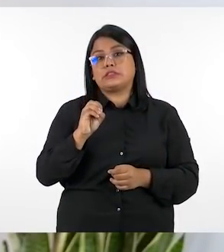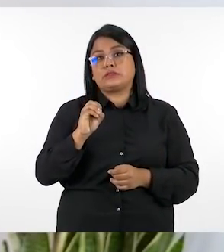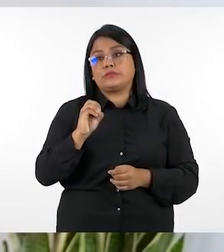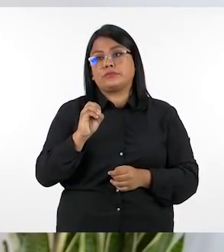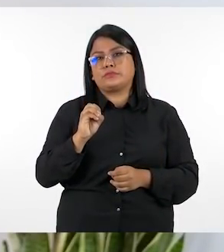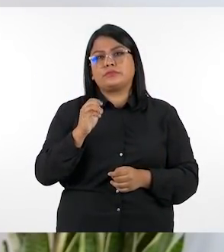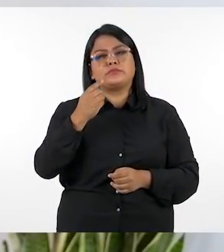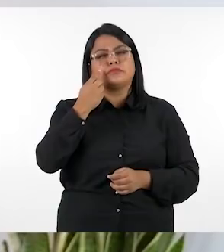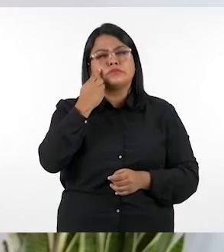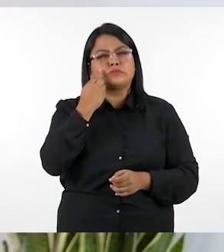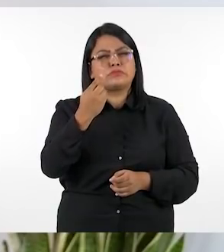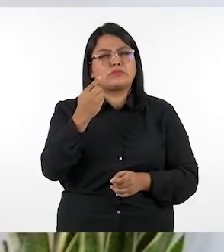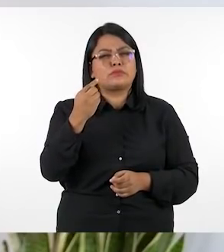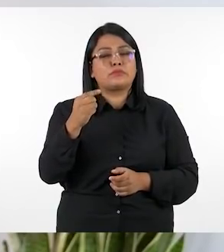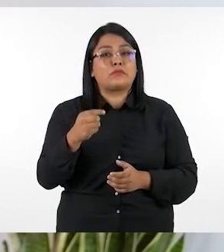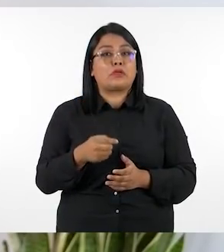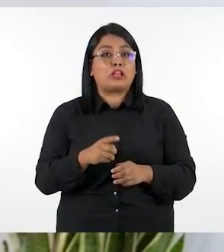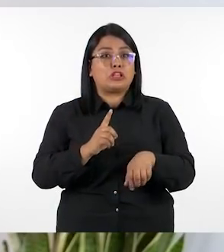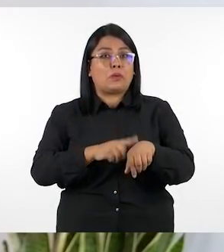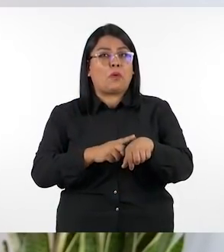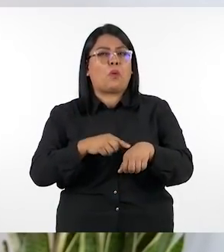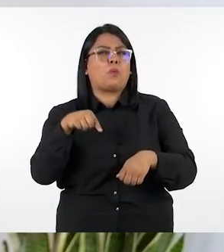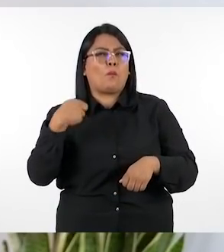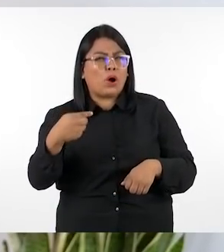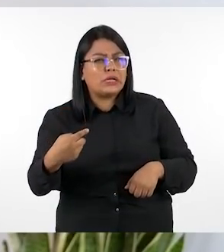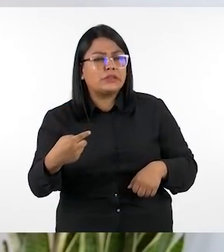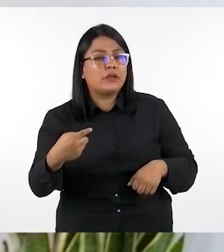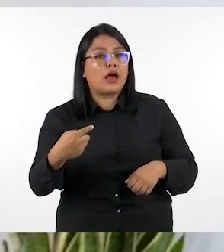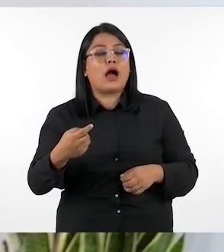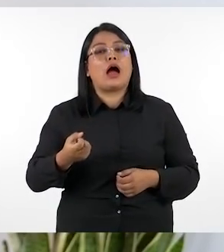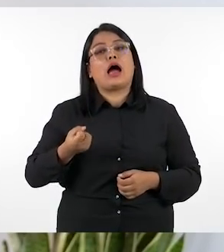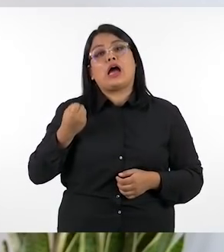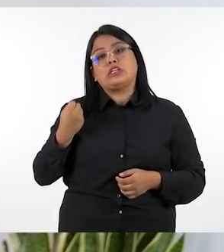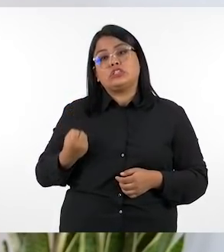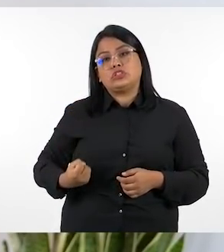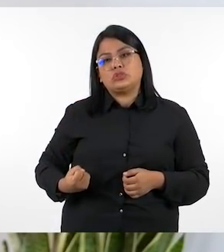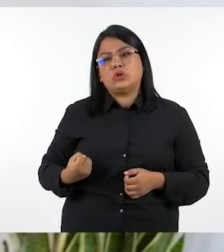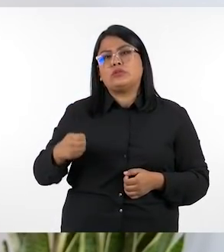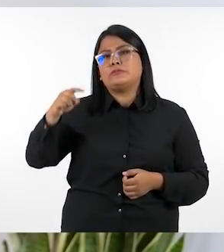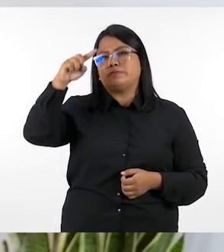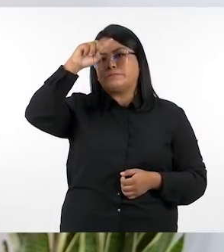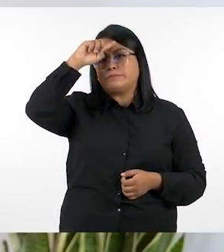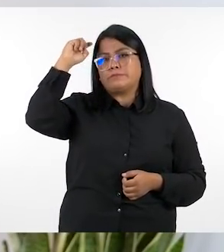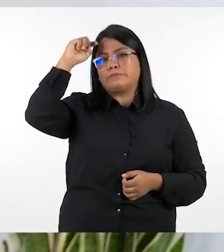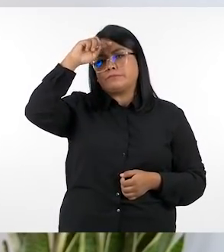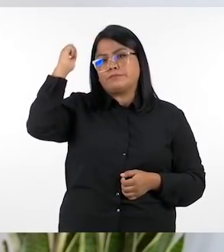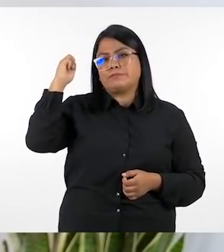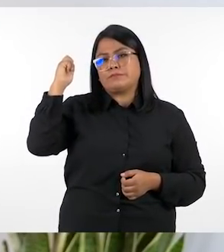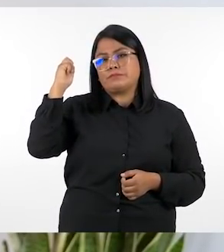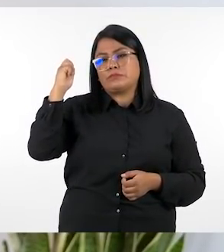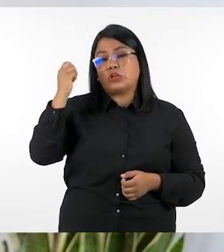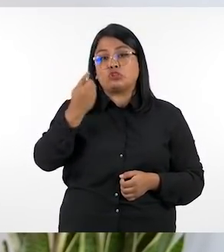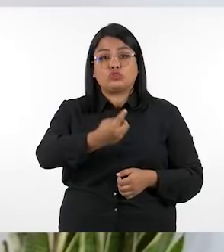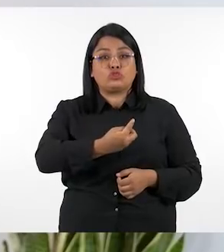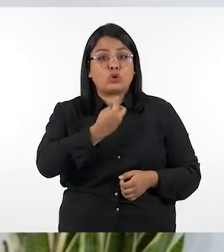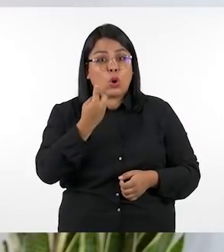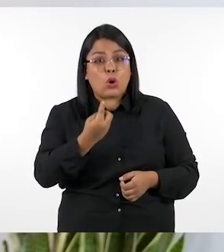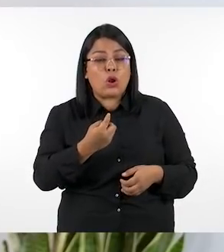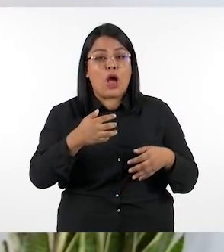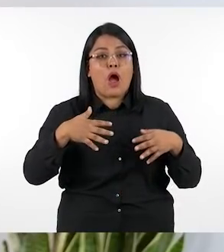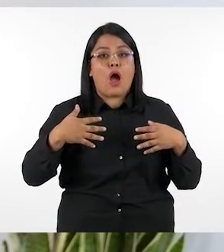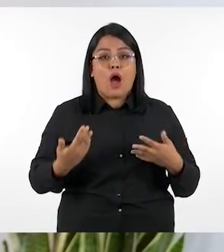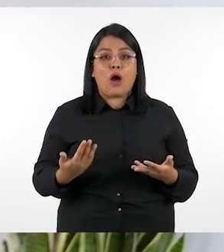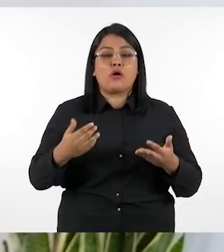activo cuando evidenciamos este tiempo pues cuando el estudiante puede trabajar individualmente o